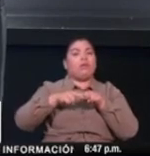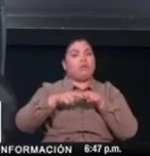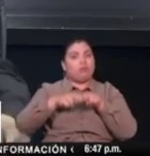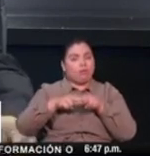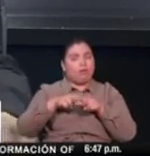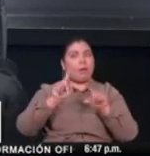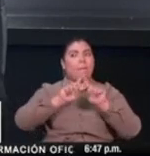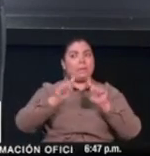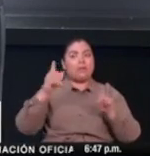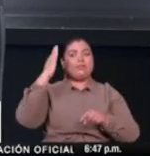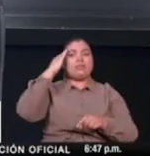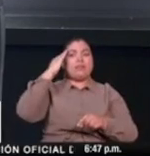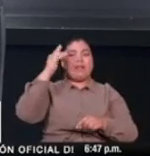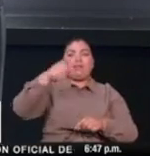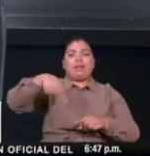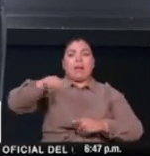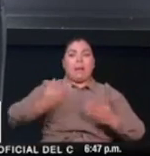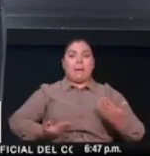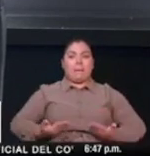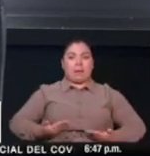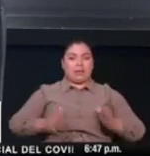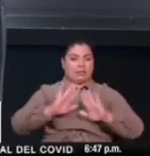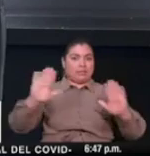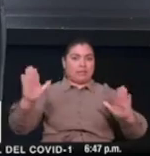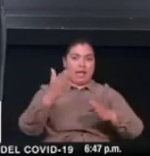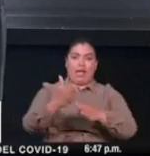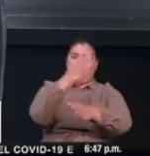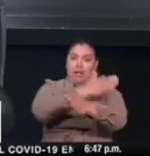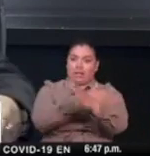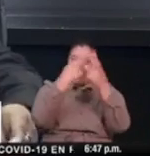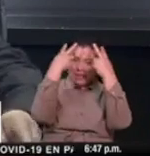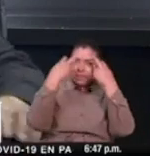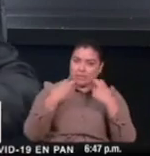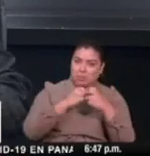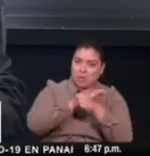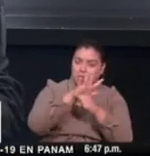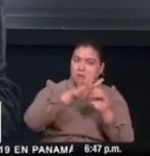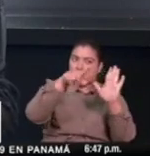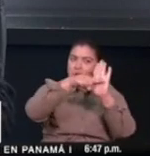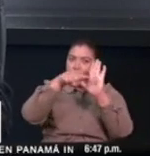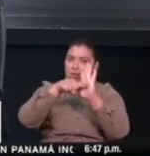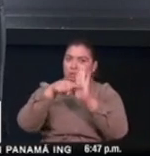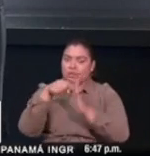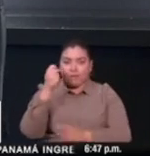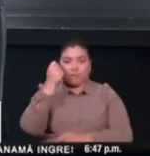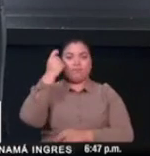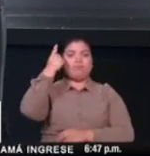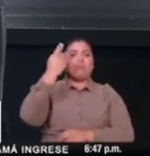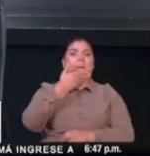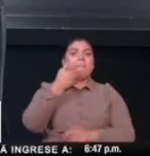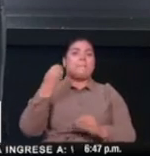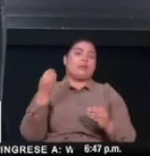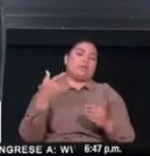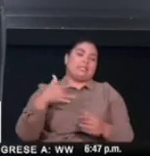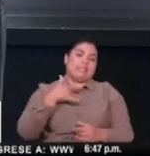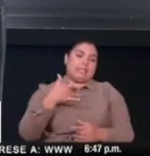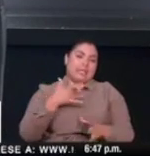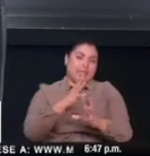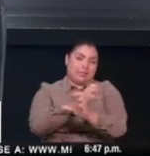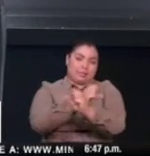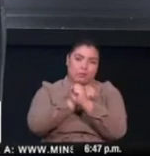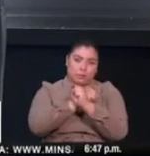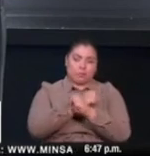estructura un lugar seguro para poder llegar a sus trabajos y a sus hogares. Por último, queremos destacar una